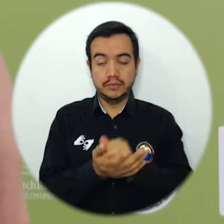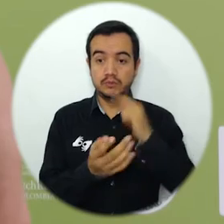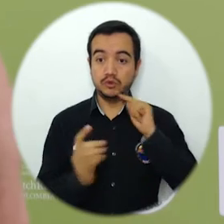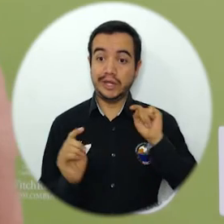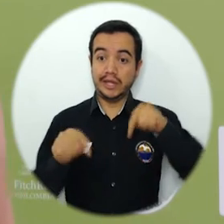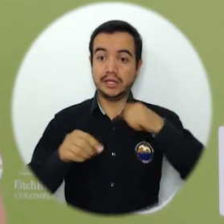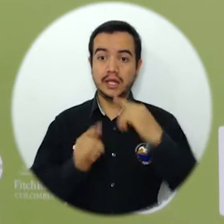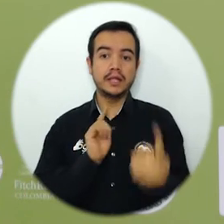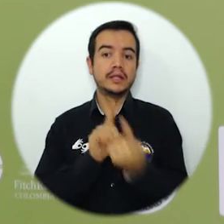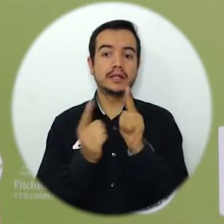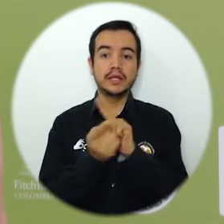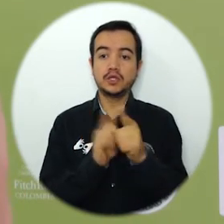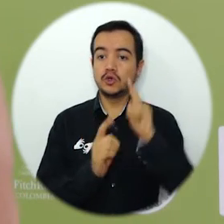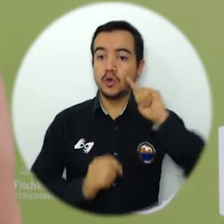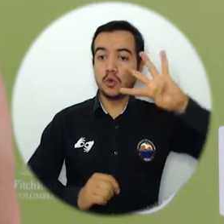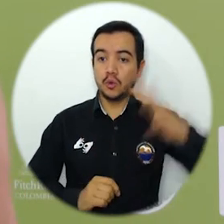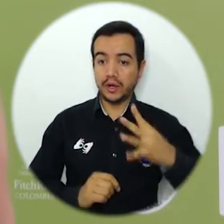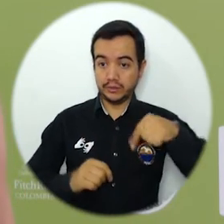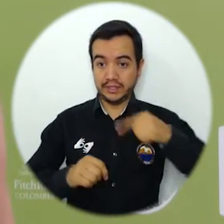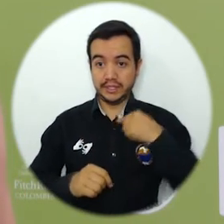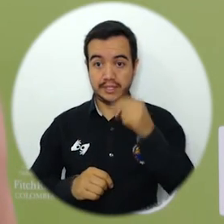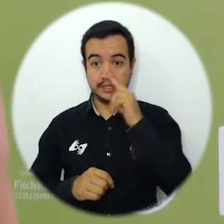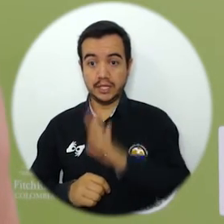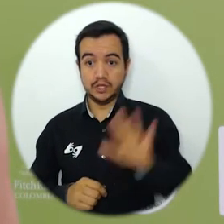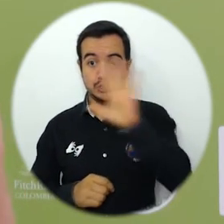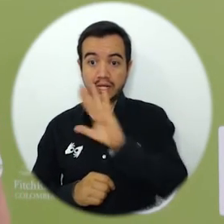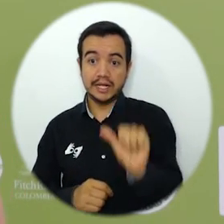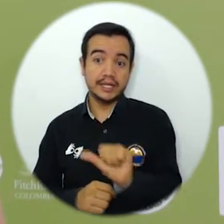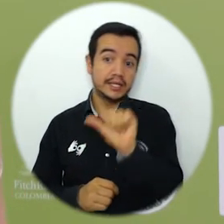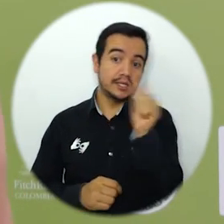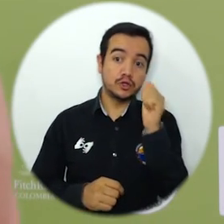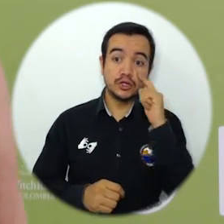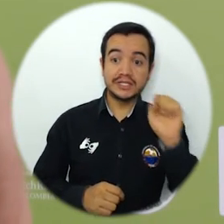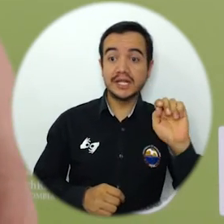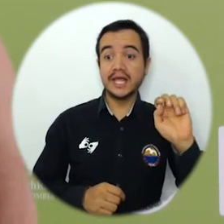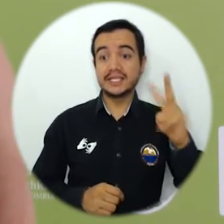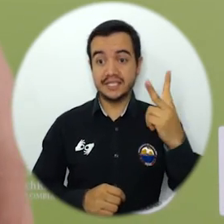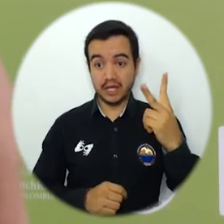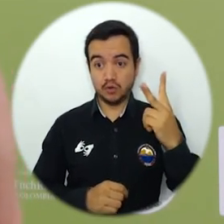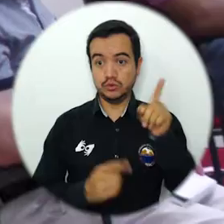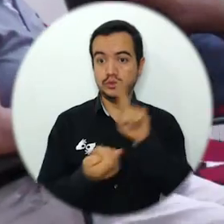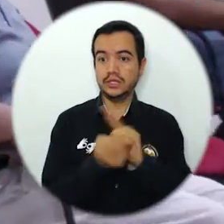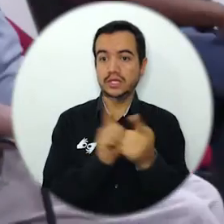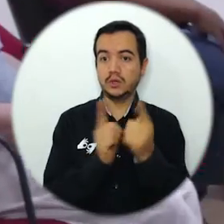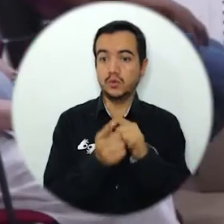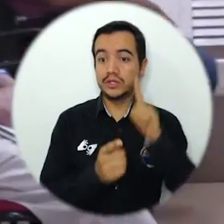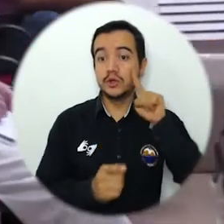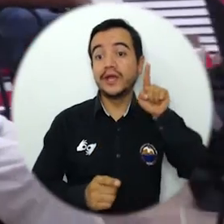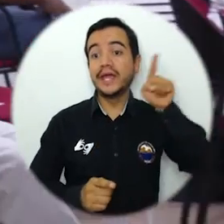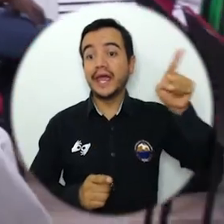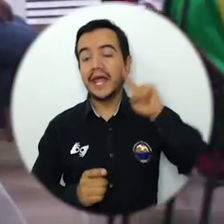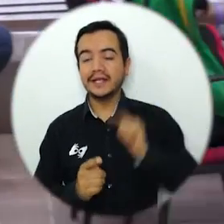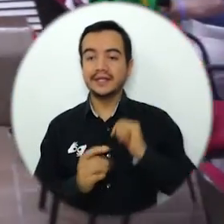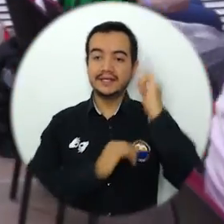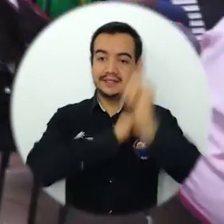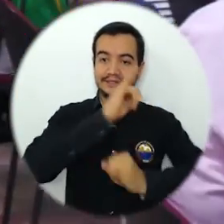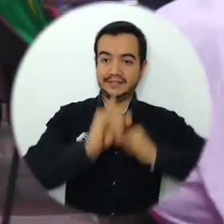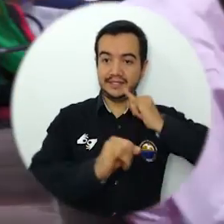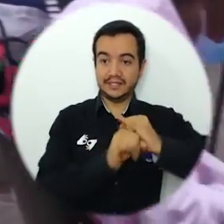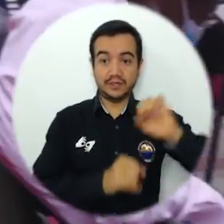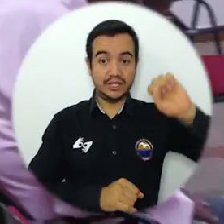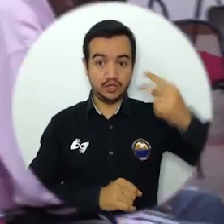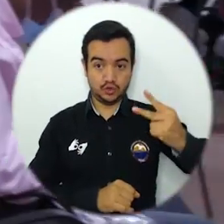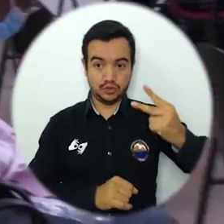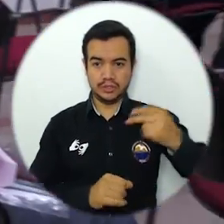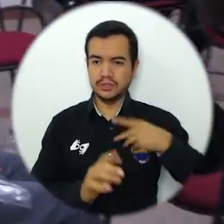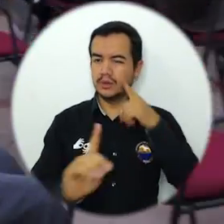cuarto encuentro de derechos humanos nacional y el segundo encuentro de derechos internacional, en el cual tenemos como